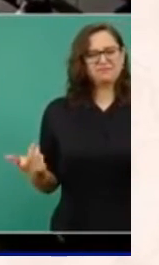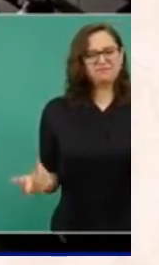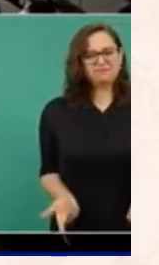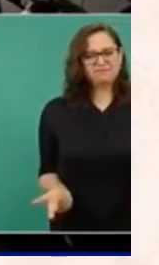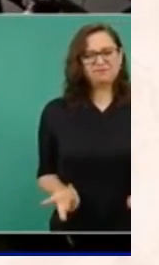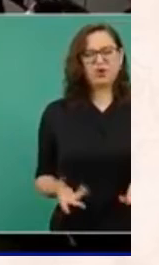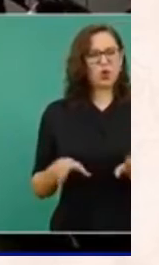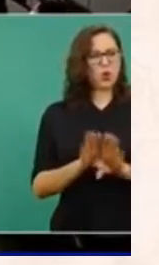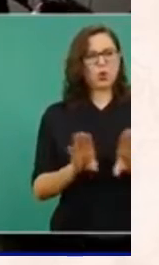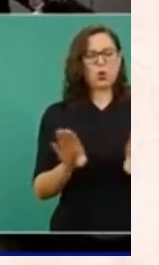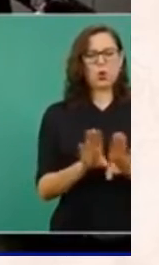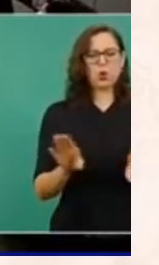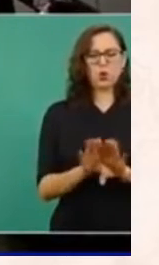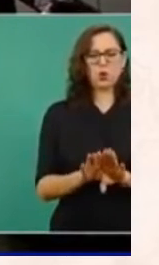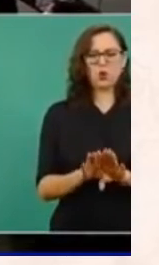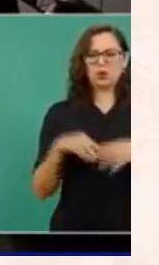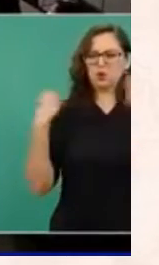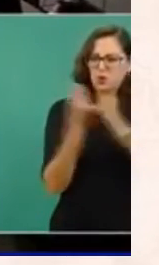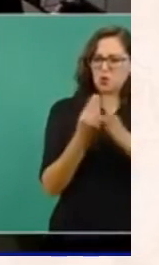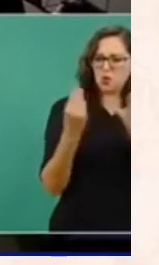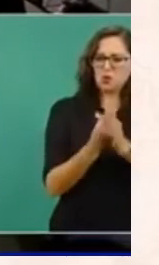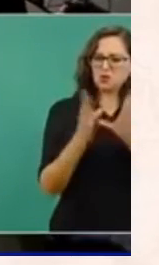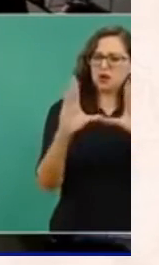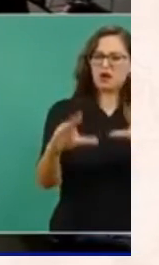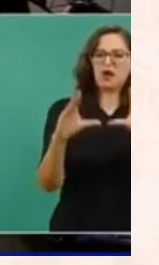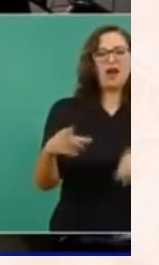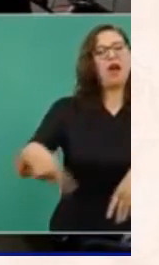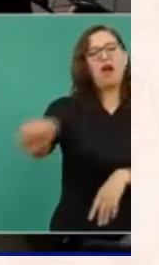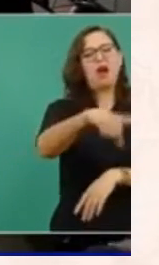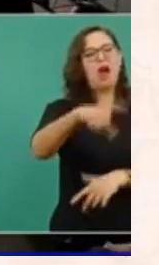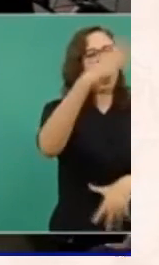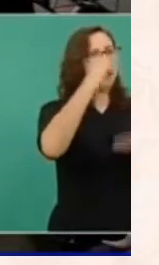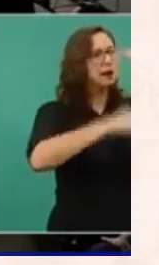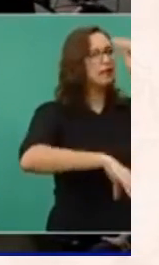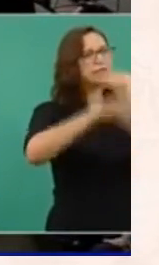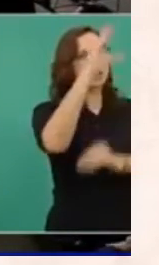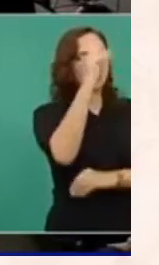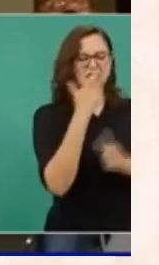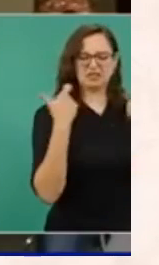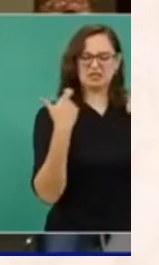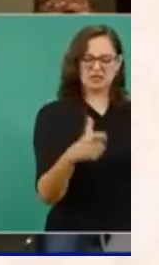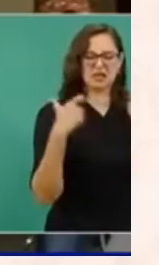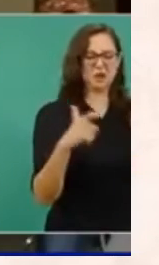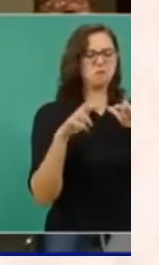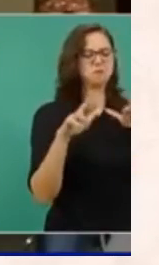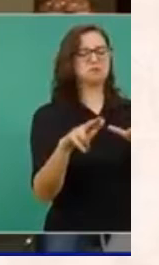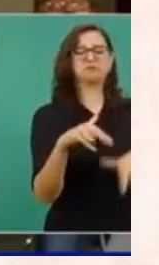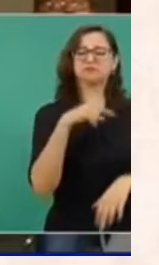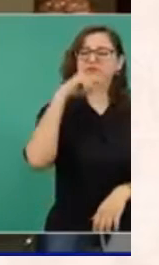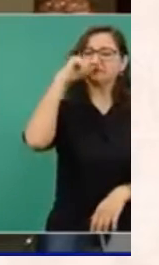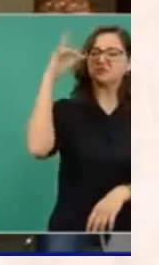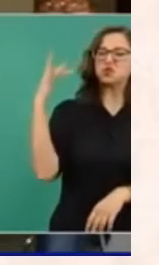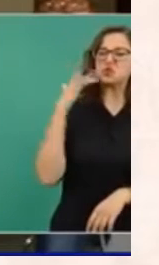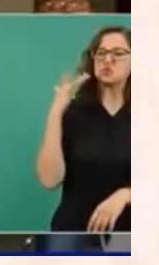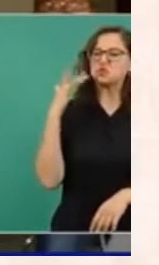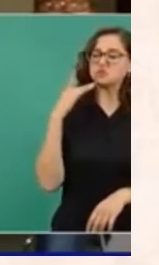que incluso se imparten como para ser millonario, como si fuera un requisito ser déspota, soberbio